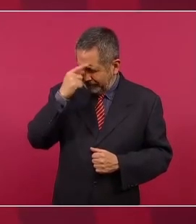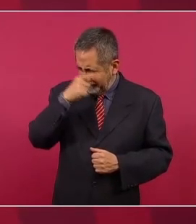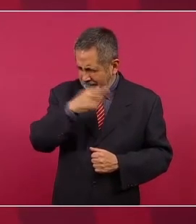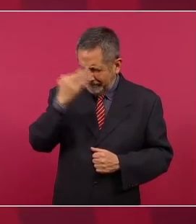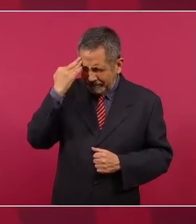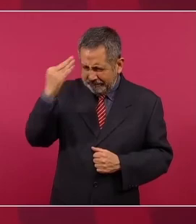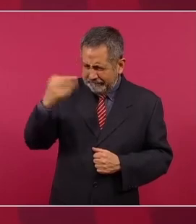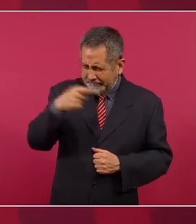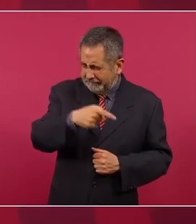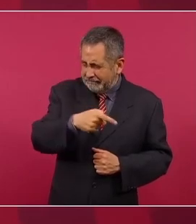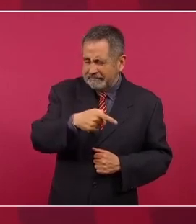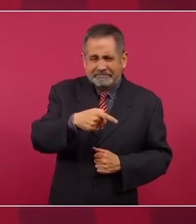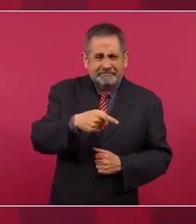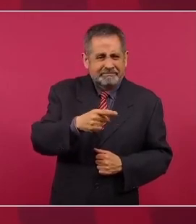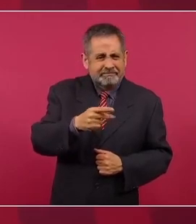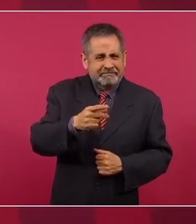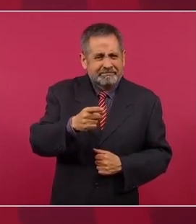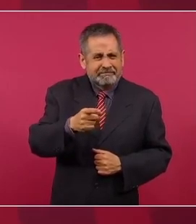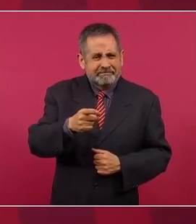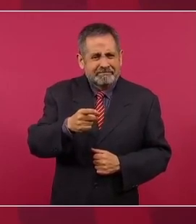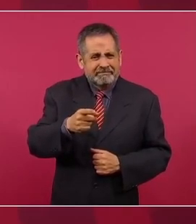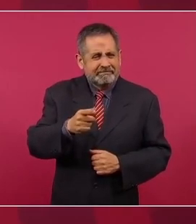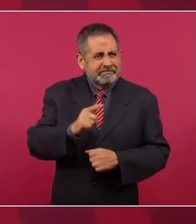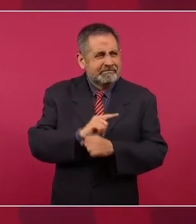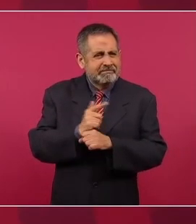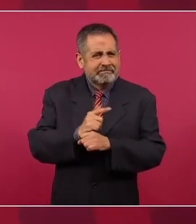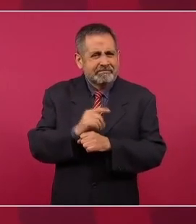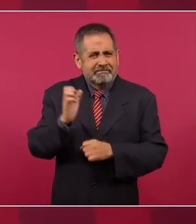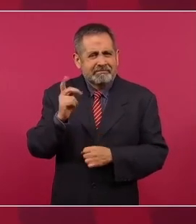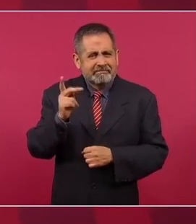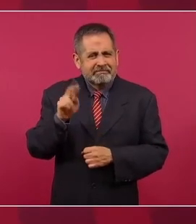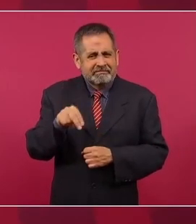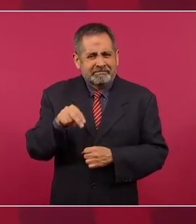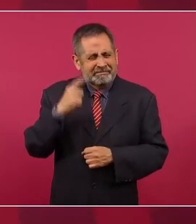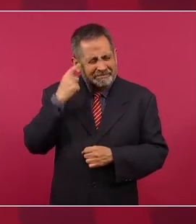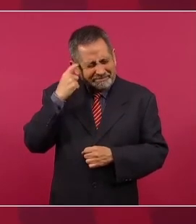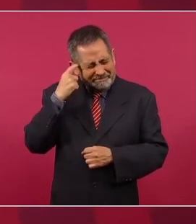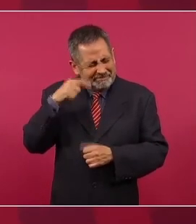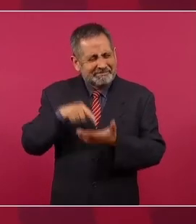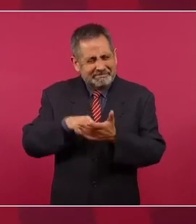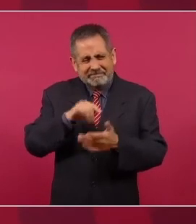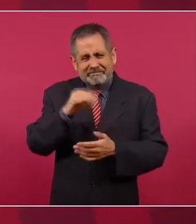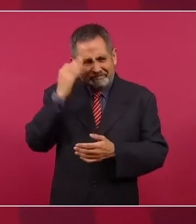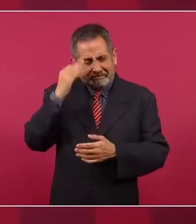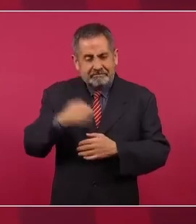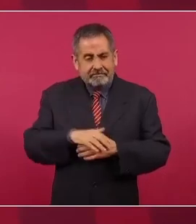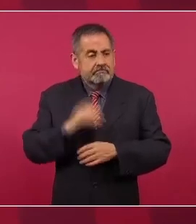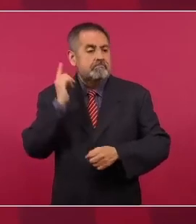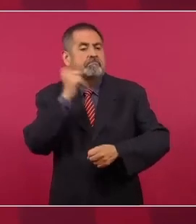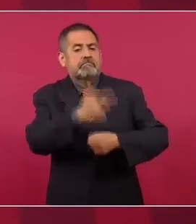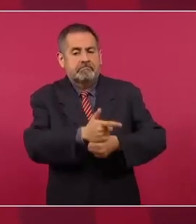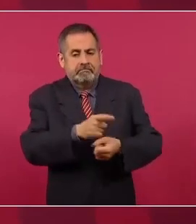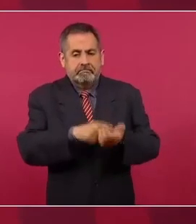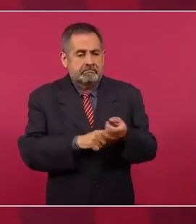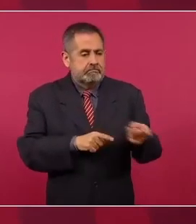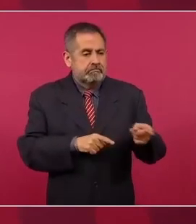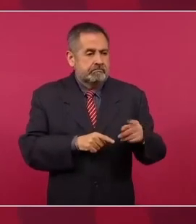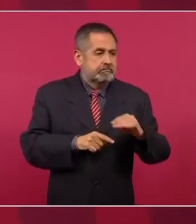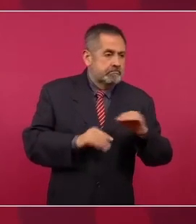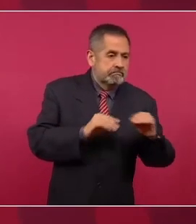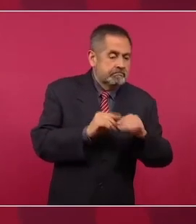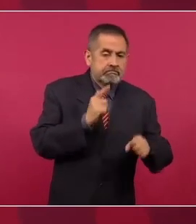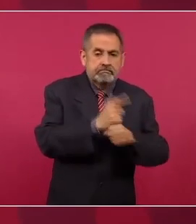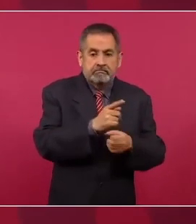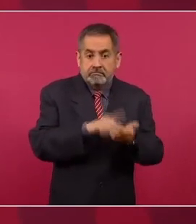del licenciado Peña Nieto se descubrió un movimiento